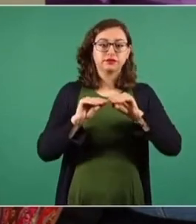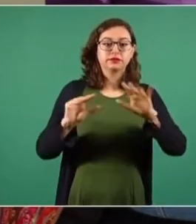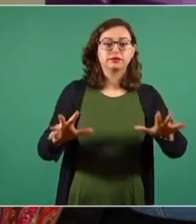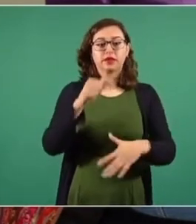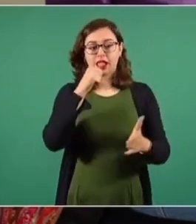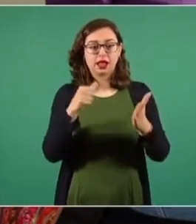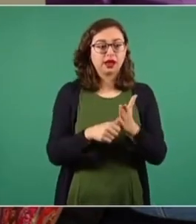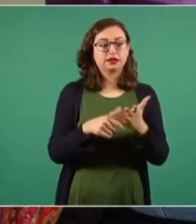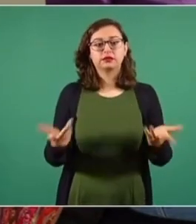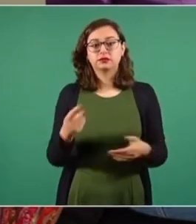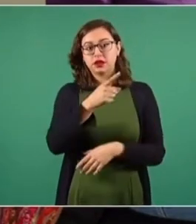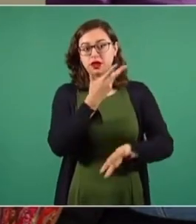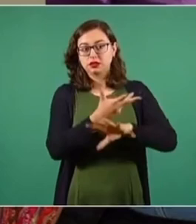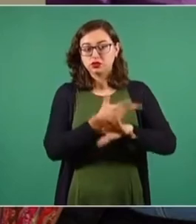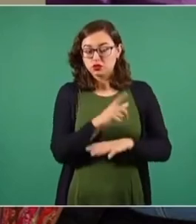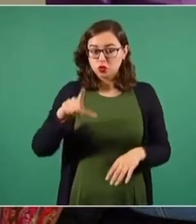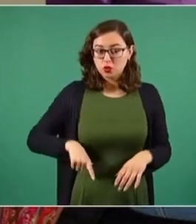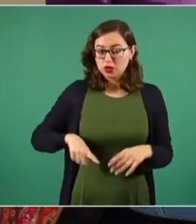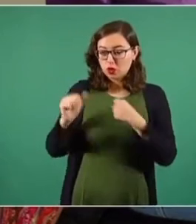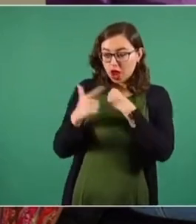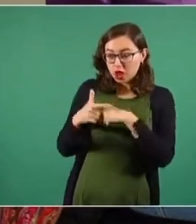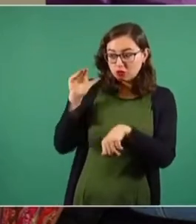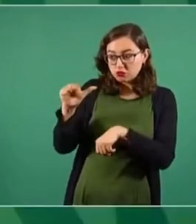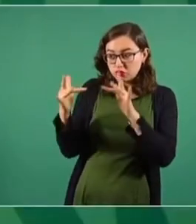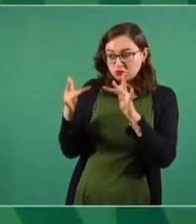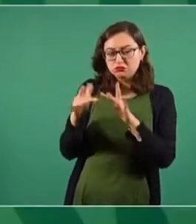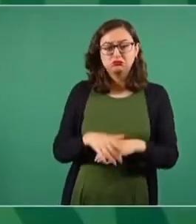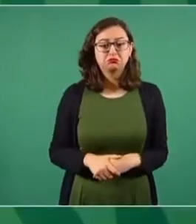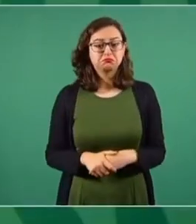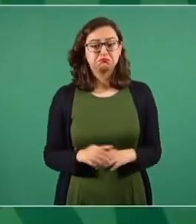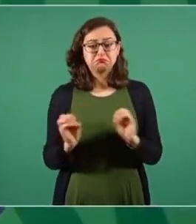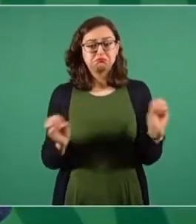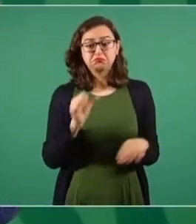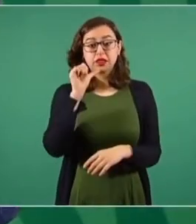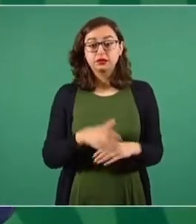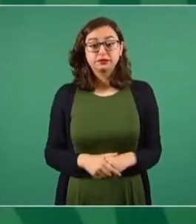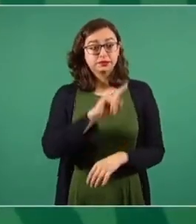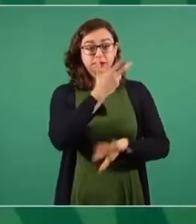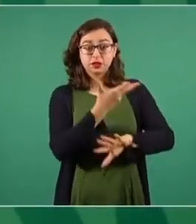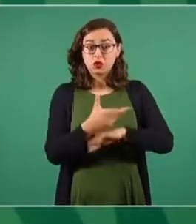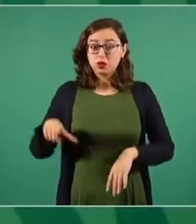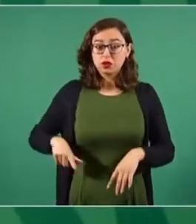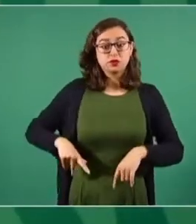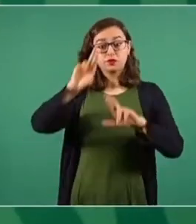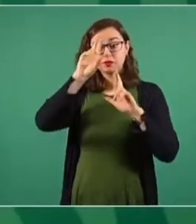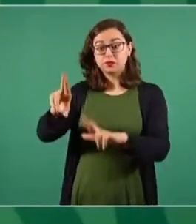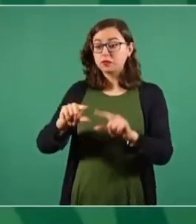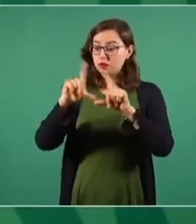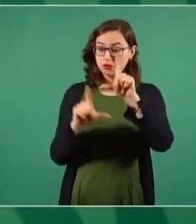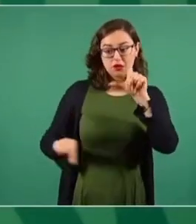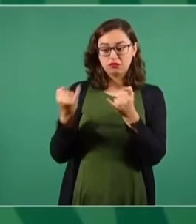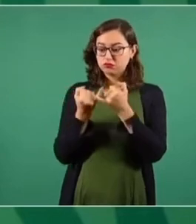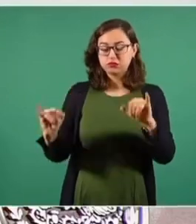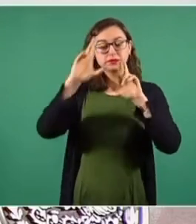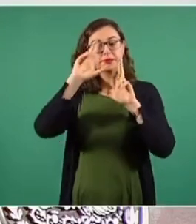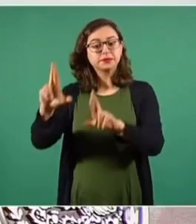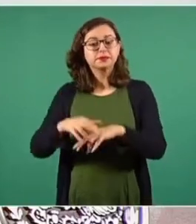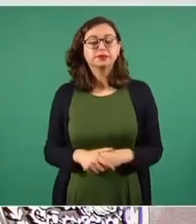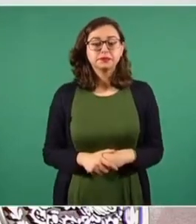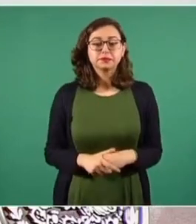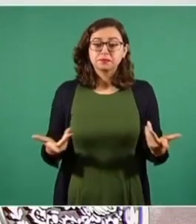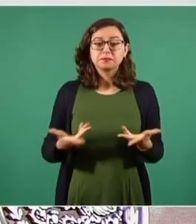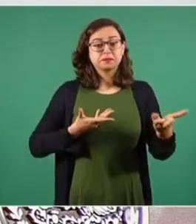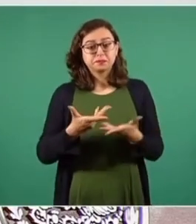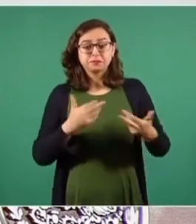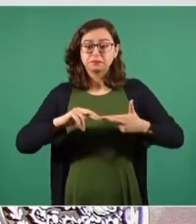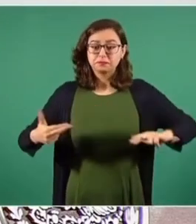Preguntarles si Estados Unidos le ha externado algo al gobierno de México al respecto. No, el gobierno de Estados Unidos ha sido muy respetuoso de nuestra soberanía y hay una